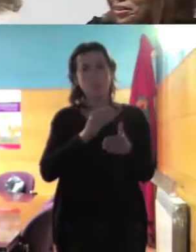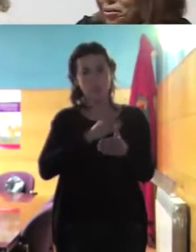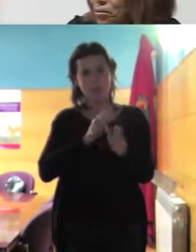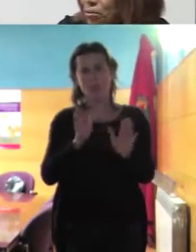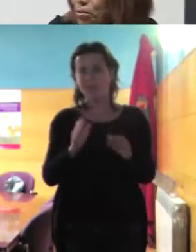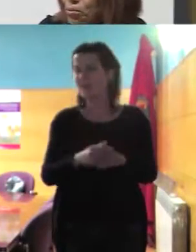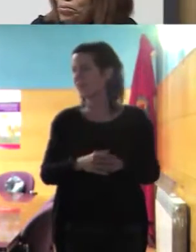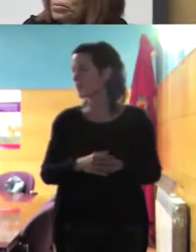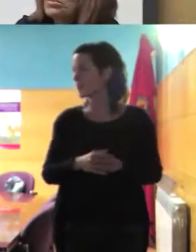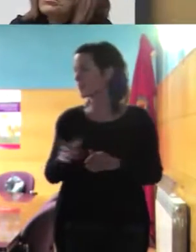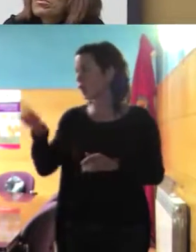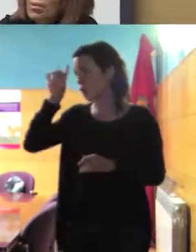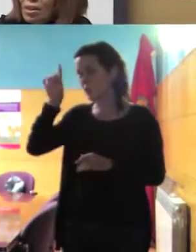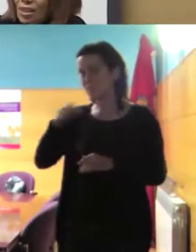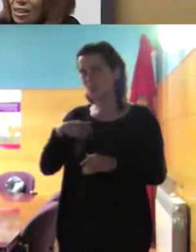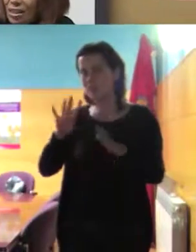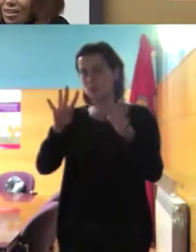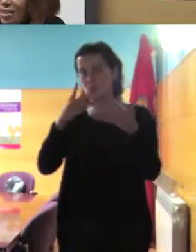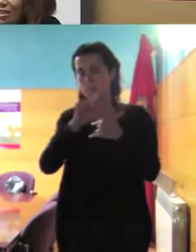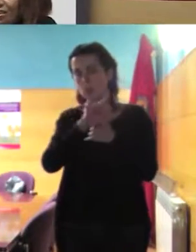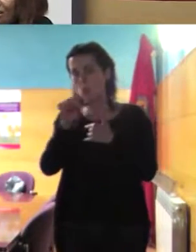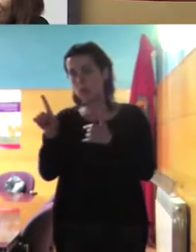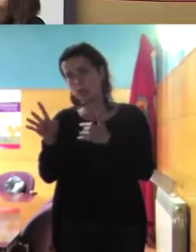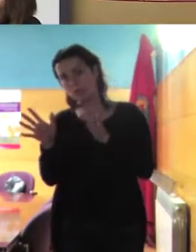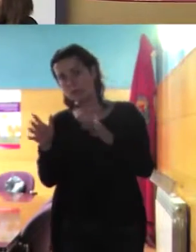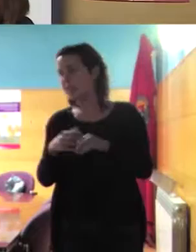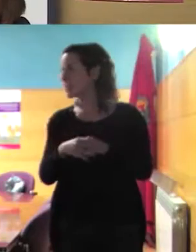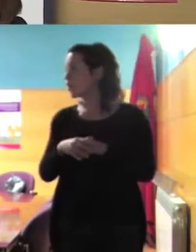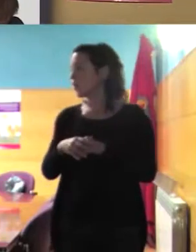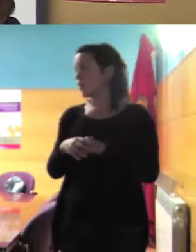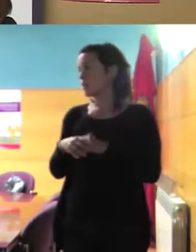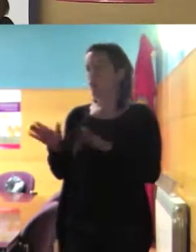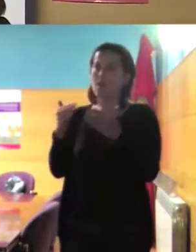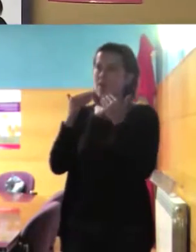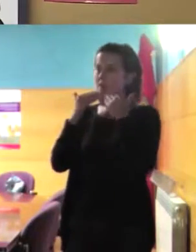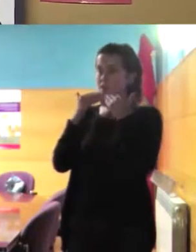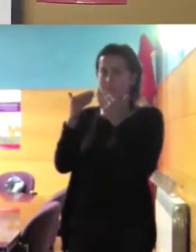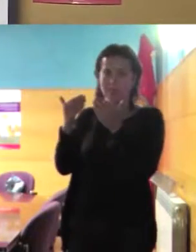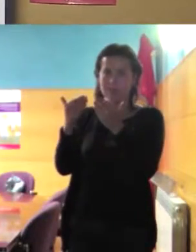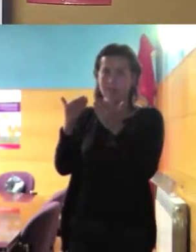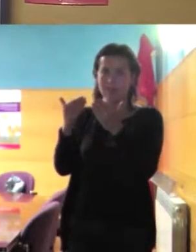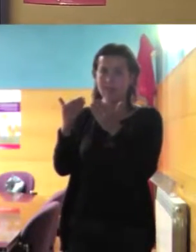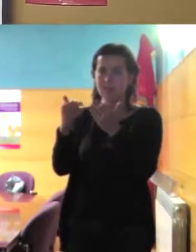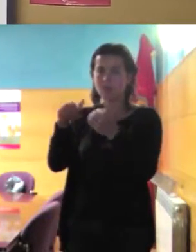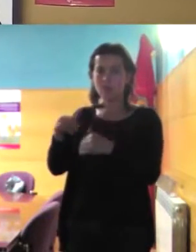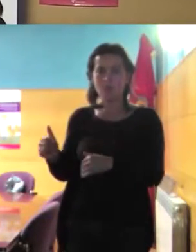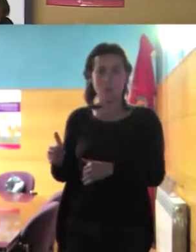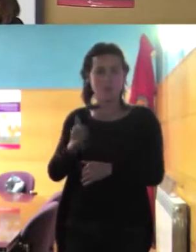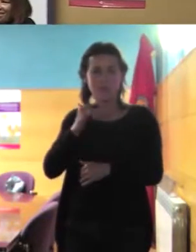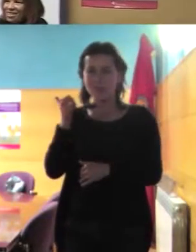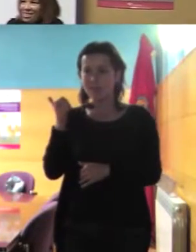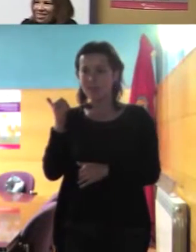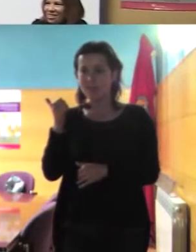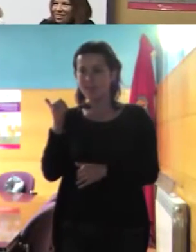como lo veis las 9 y 4 y yo agradecer de verdad que hayamos tenido la oportunidad de que el primer diálogo que